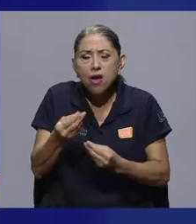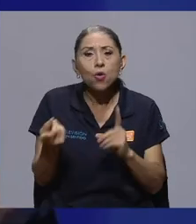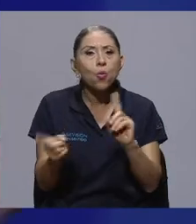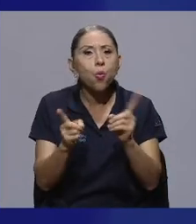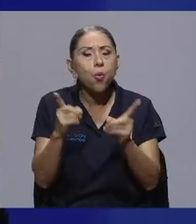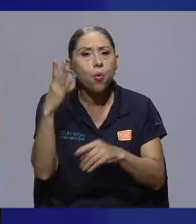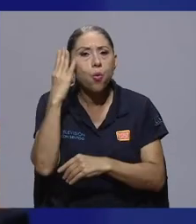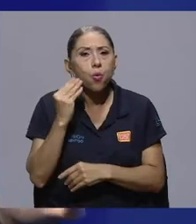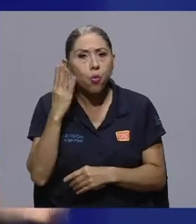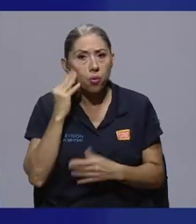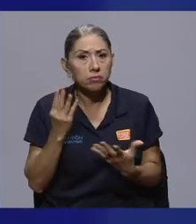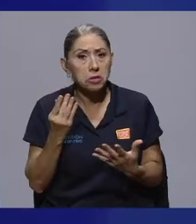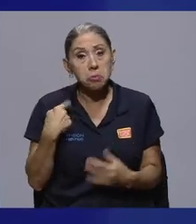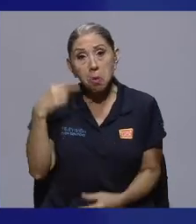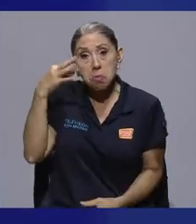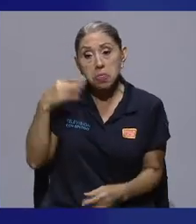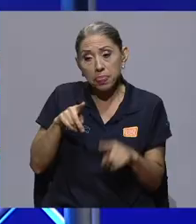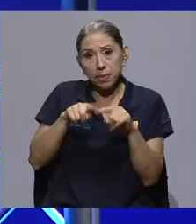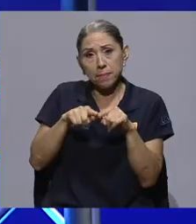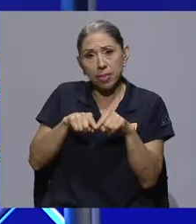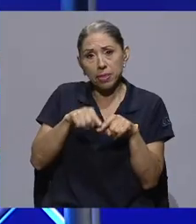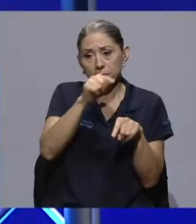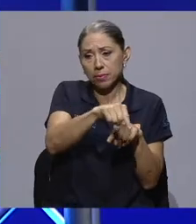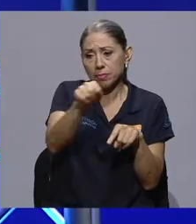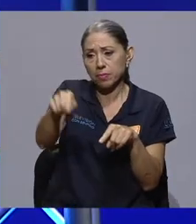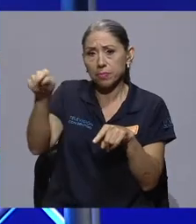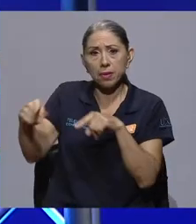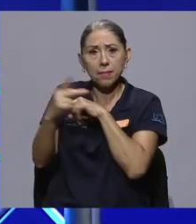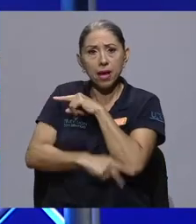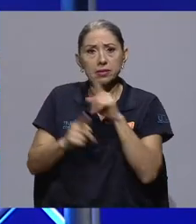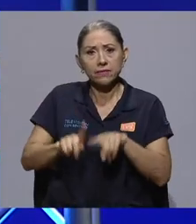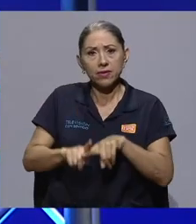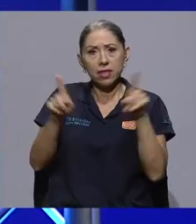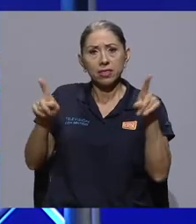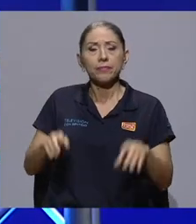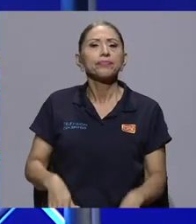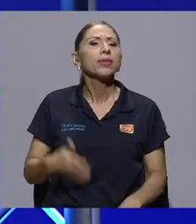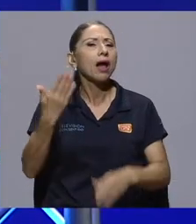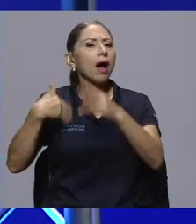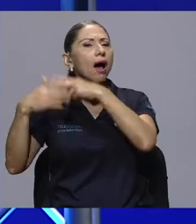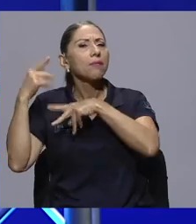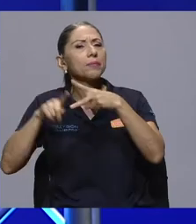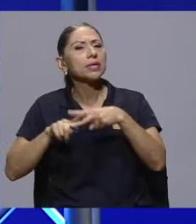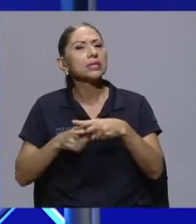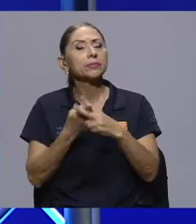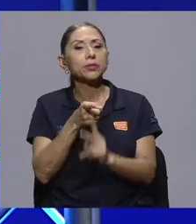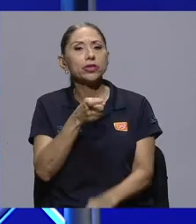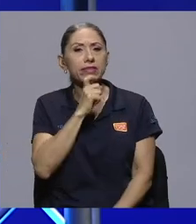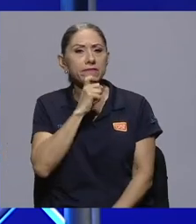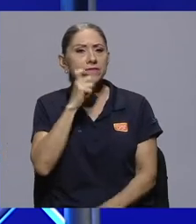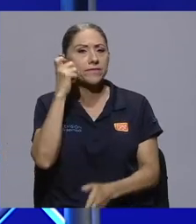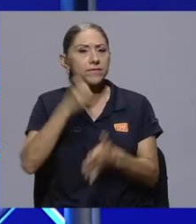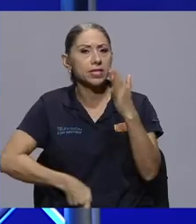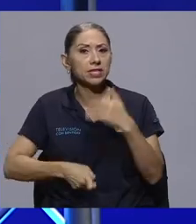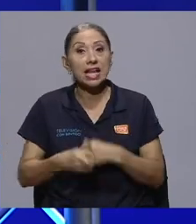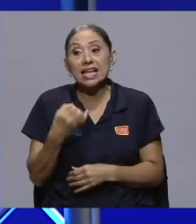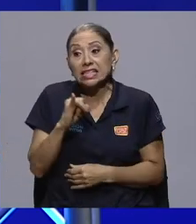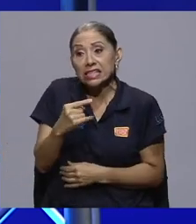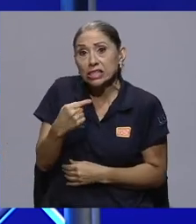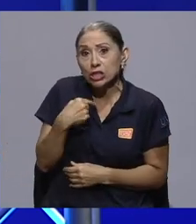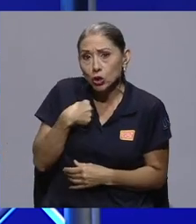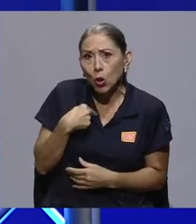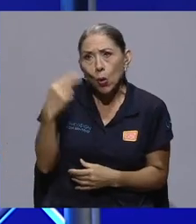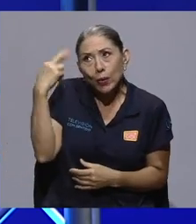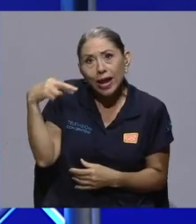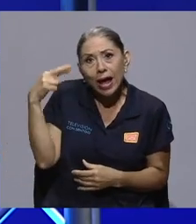experiencia, supongo que varía de país en país. Al principio fue dificilísimo, si yo hubiera tenido motivos o hubiera tenido